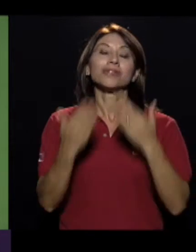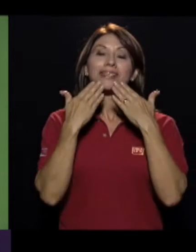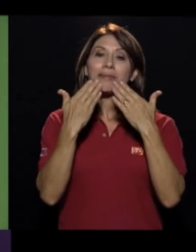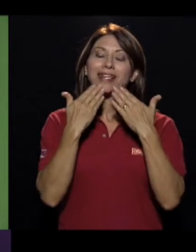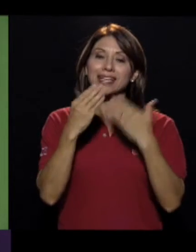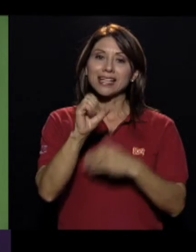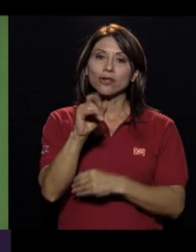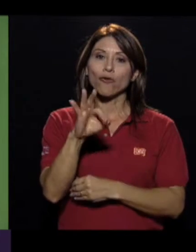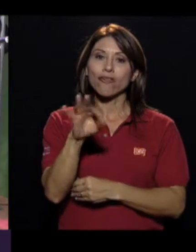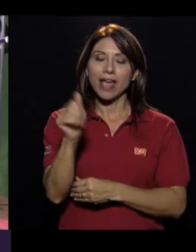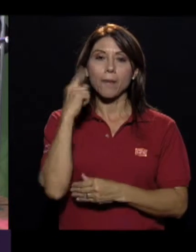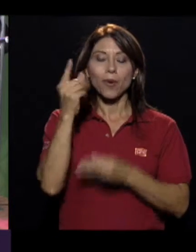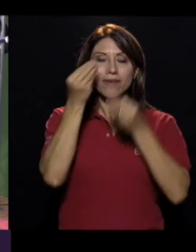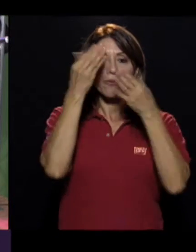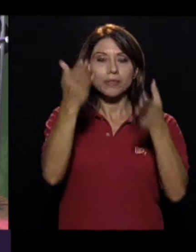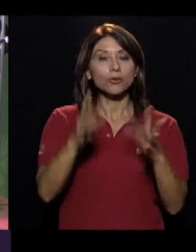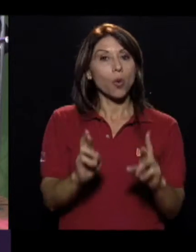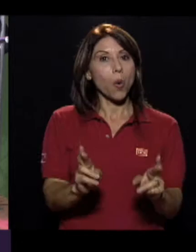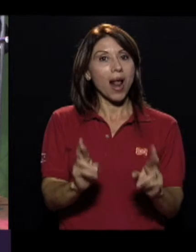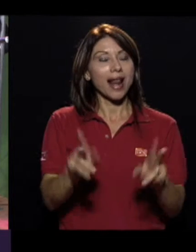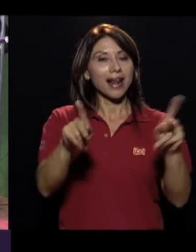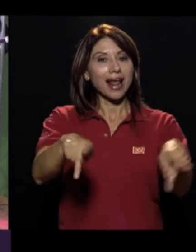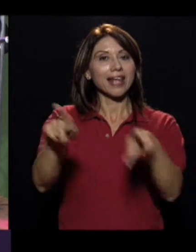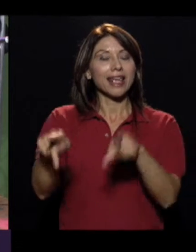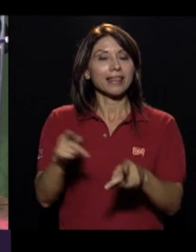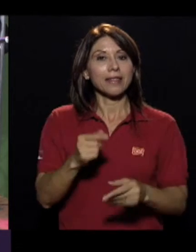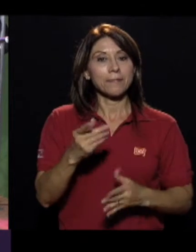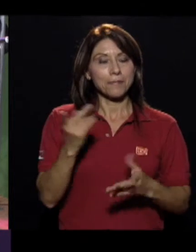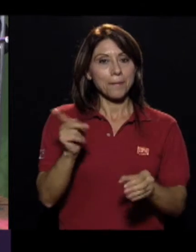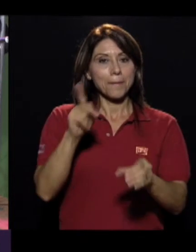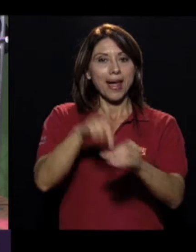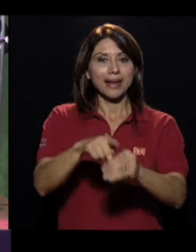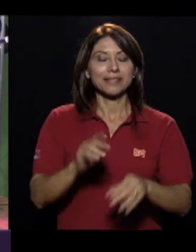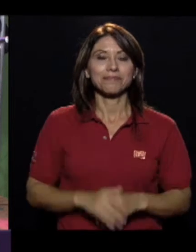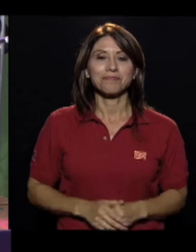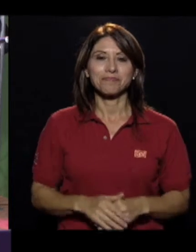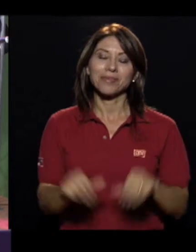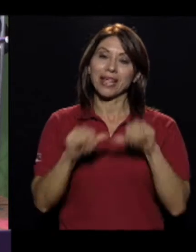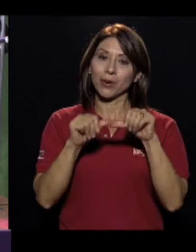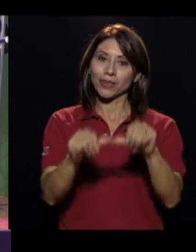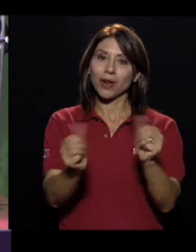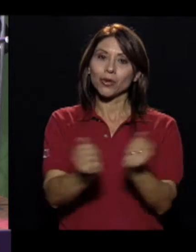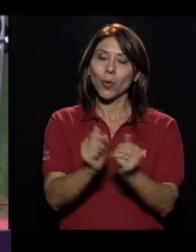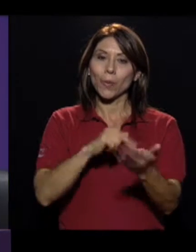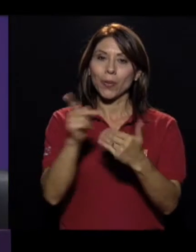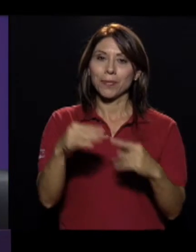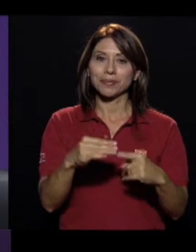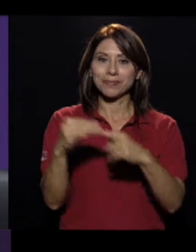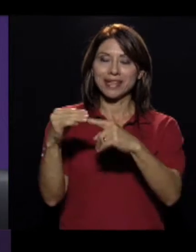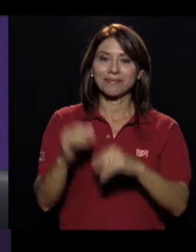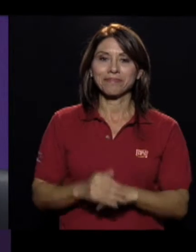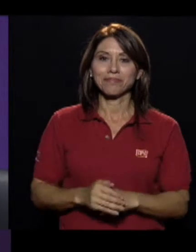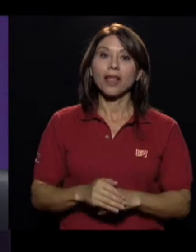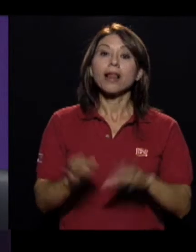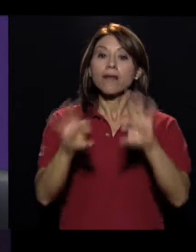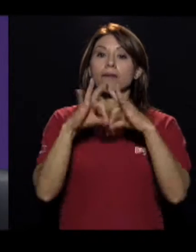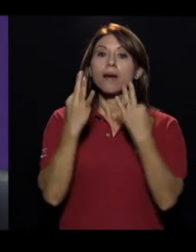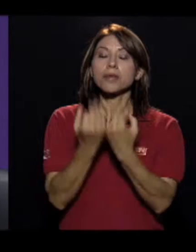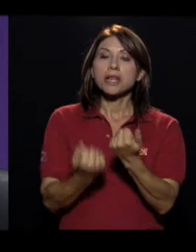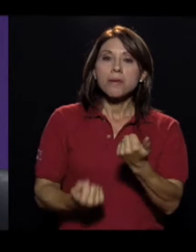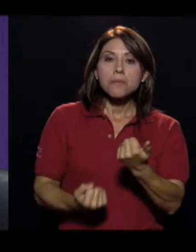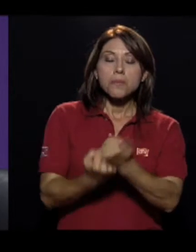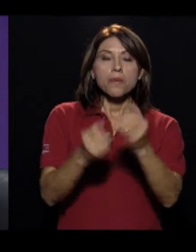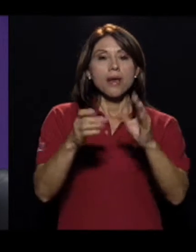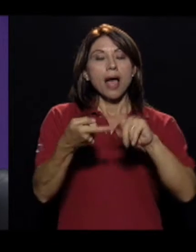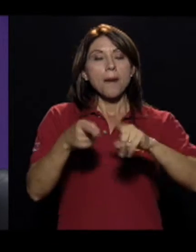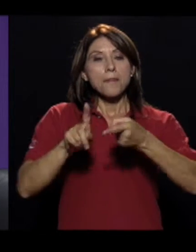Nos vemos la próxima semana. Muchísimas gracias, Sofía, por esta información y ojalá que la gente se apunte a participar. Y continuando con nuestro especial,